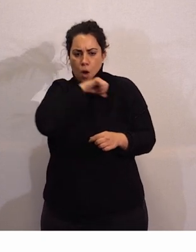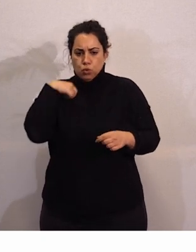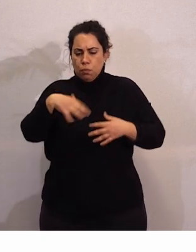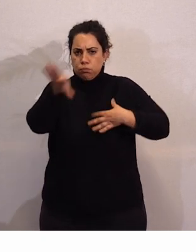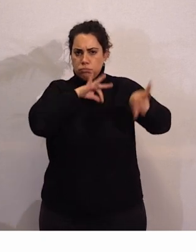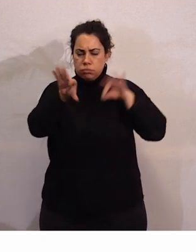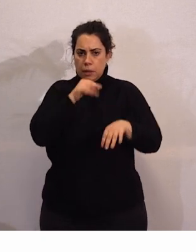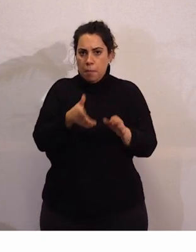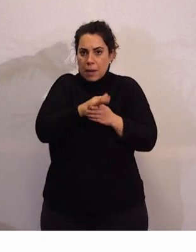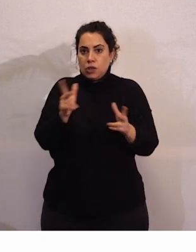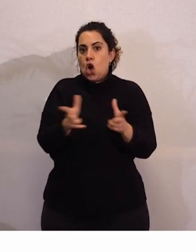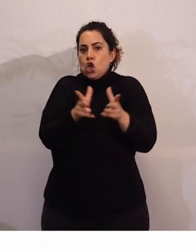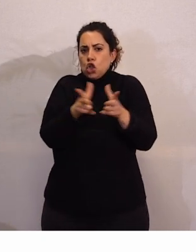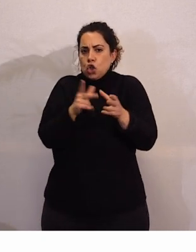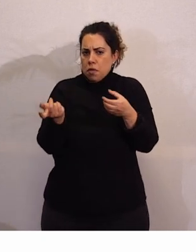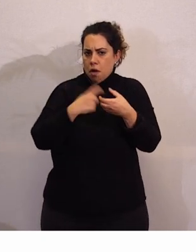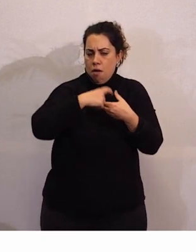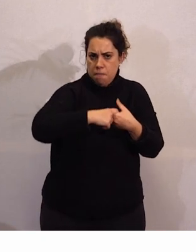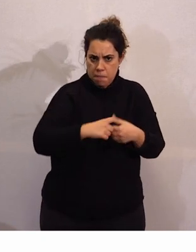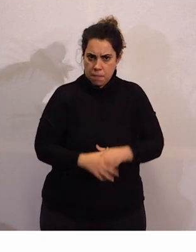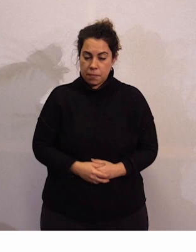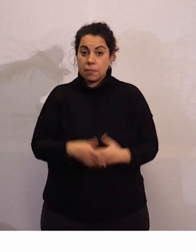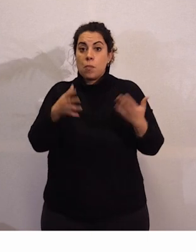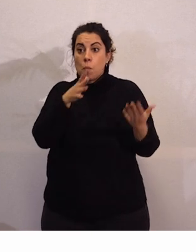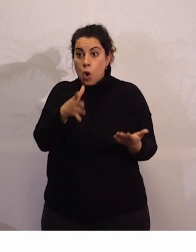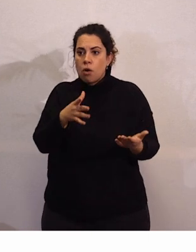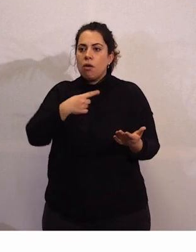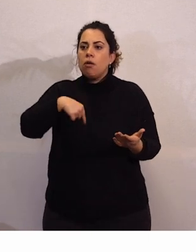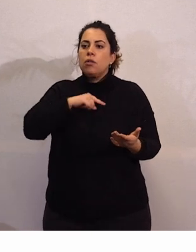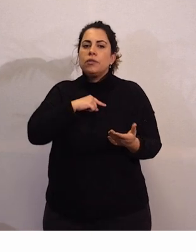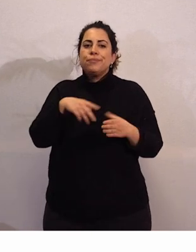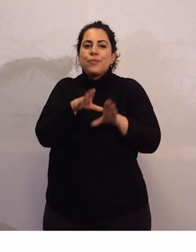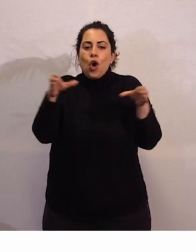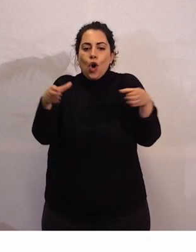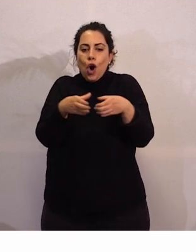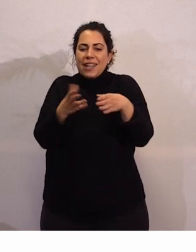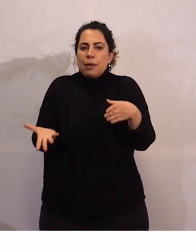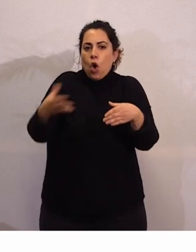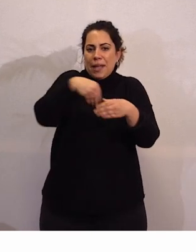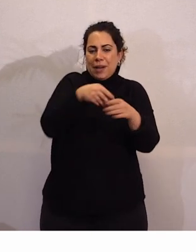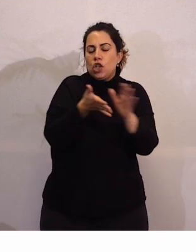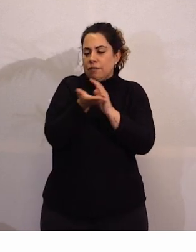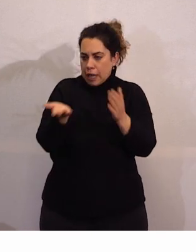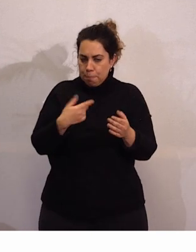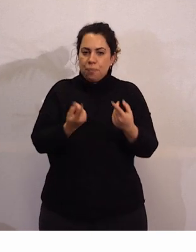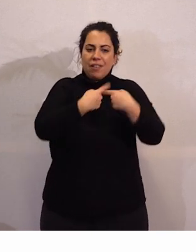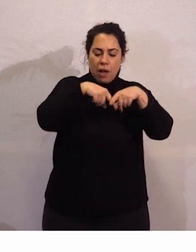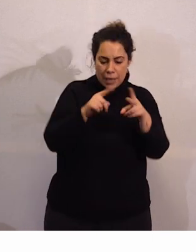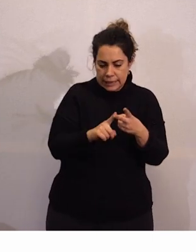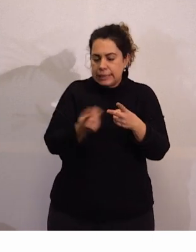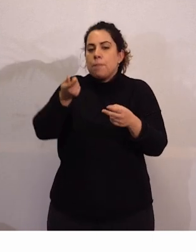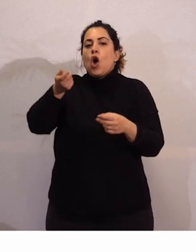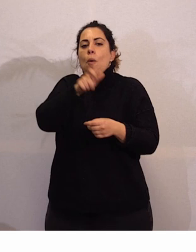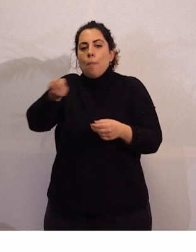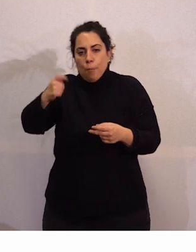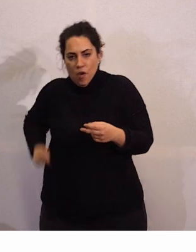contribuir a la comunidad. Por eso pedimos a todo el colectivo implicado, es decir, familias, profesionales